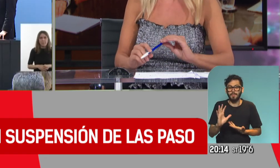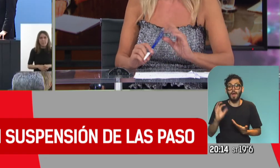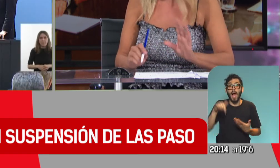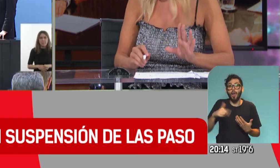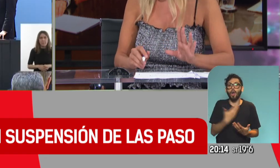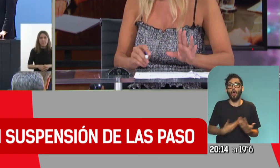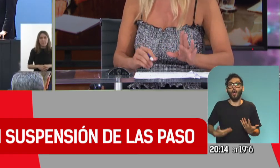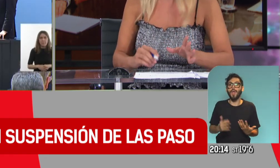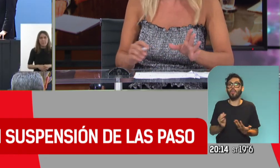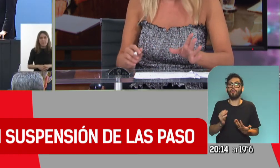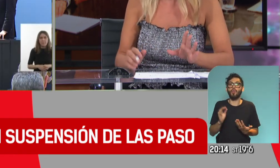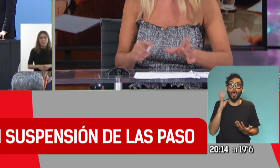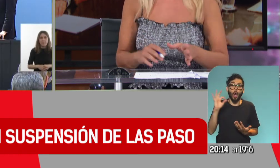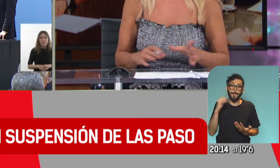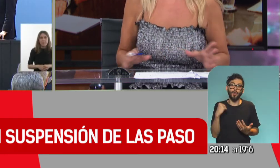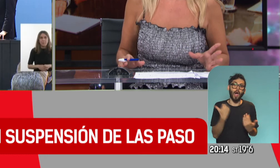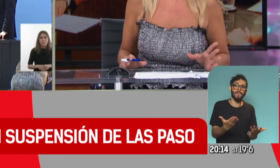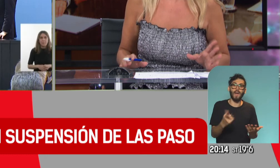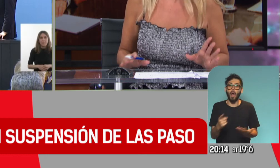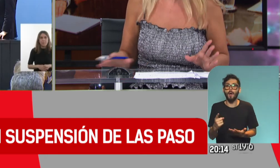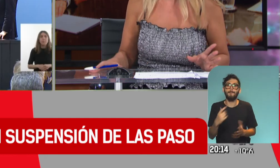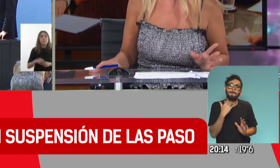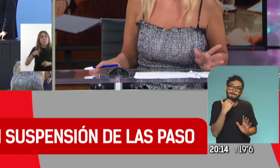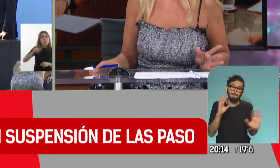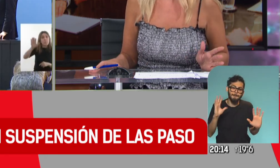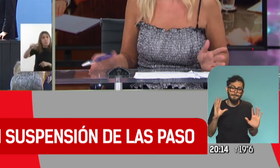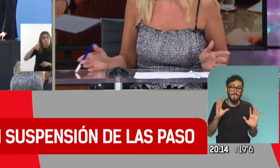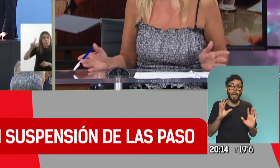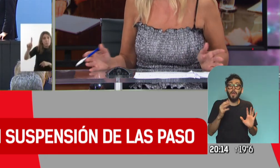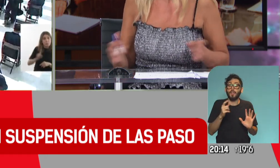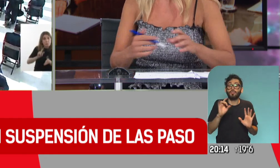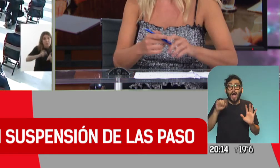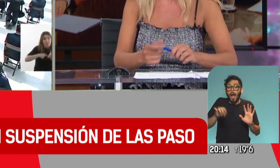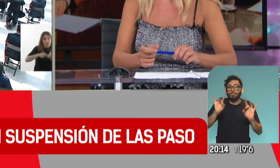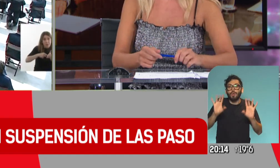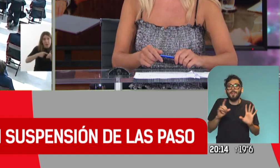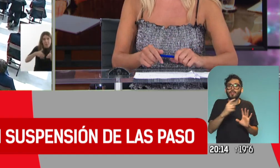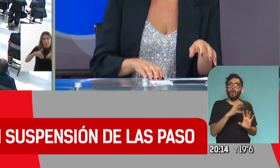gobierno no hay una posición formal sobre esto, se dice que es simplemente un pedido de los gobernadores, vamos a ver si lo esperan. Gracias, Lu.